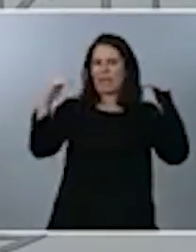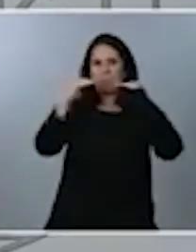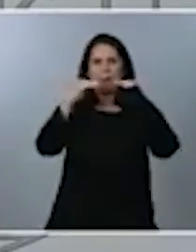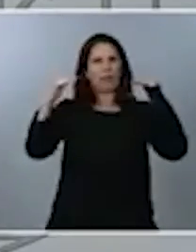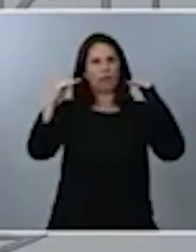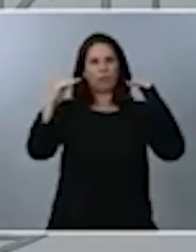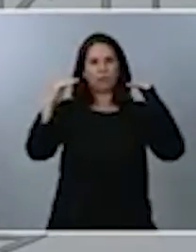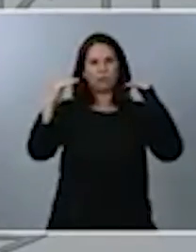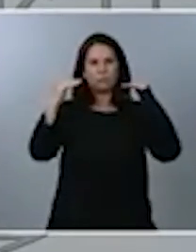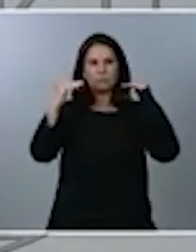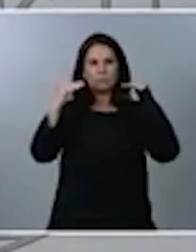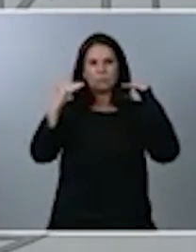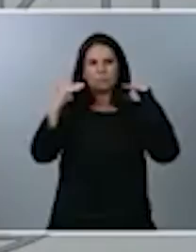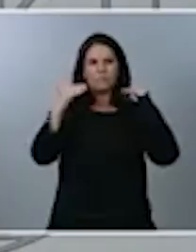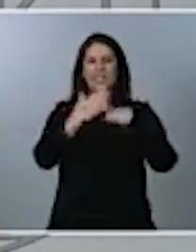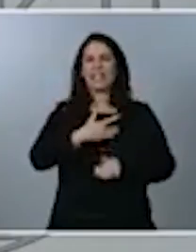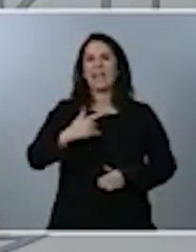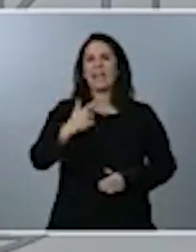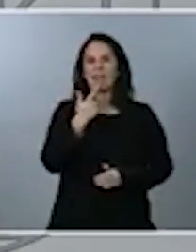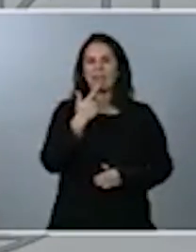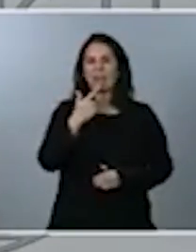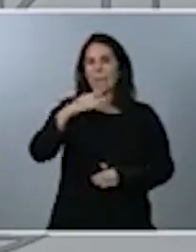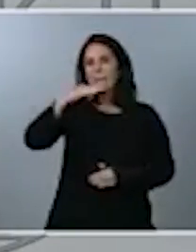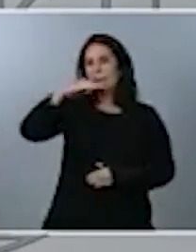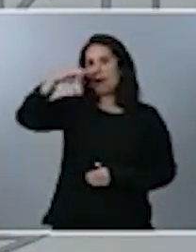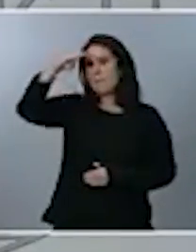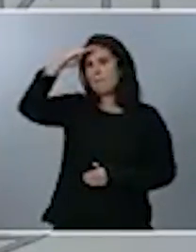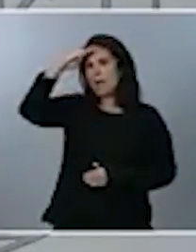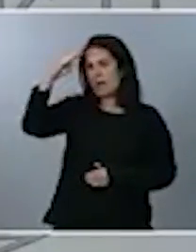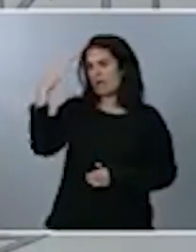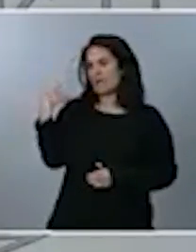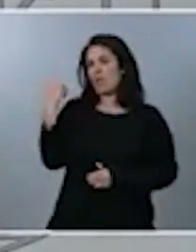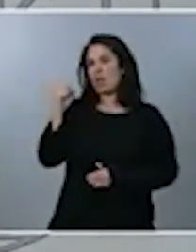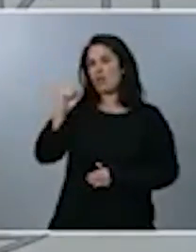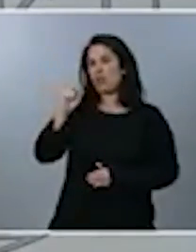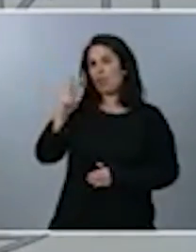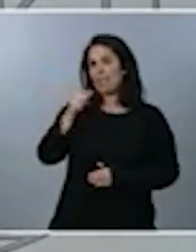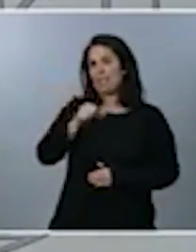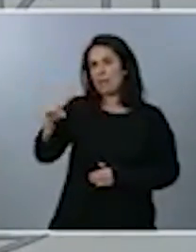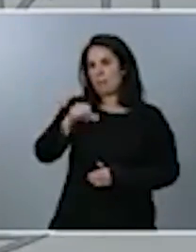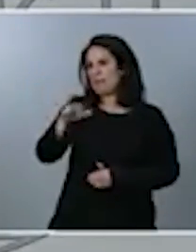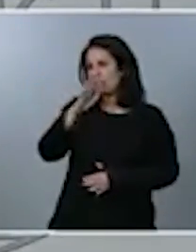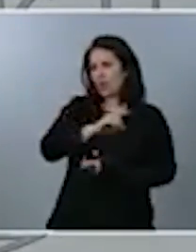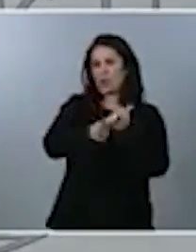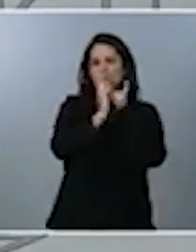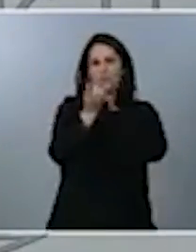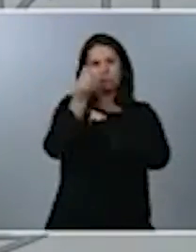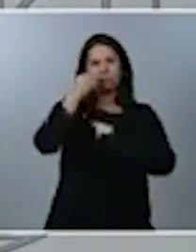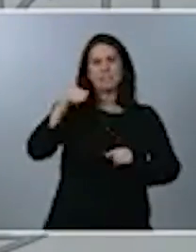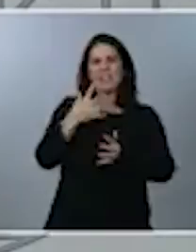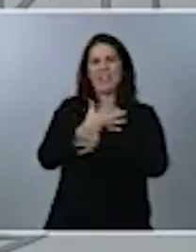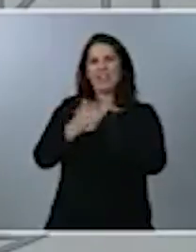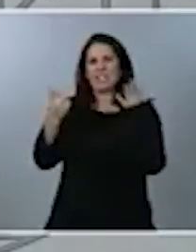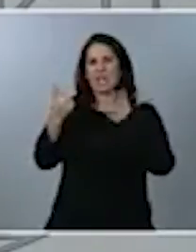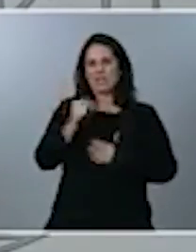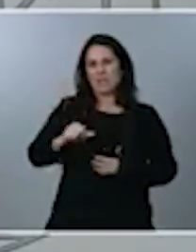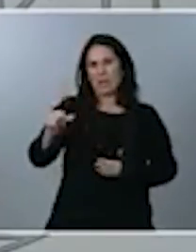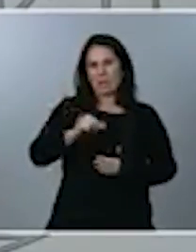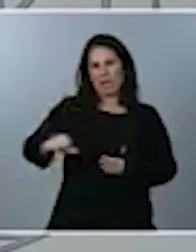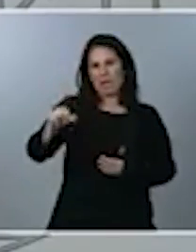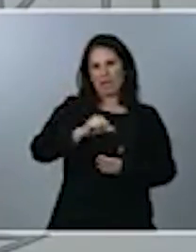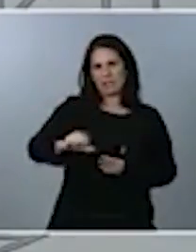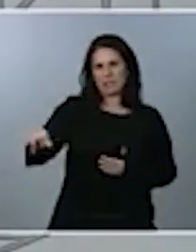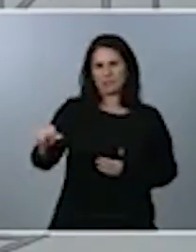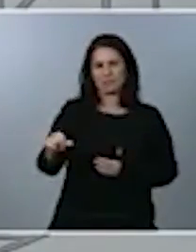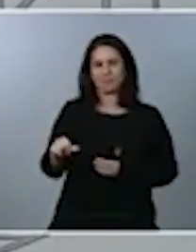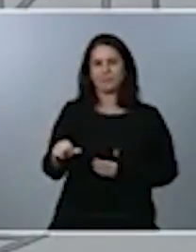se pasa, en el caso de los padres, de 12 a 16 semanas. Quiero decir también que, descontando los fondos comunitarios que